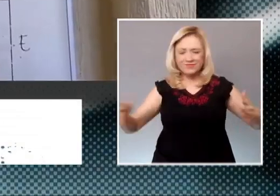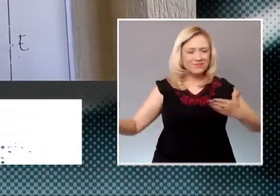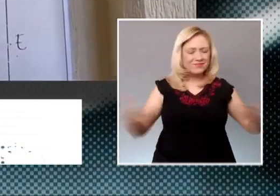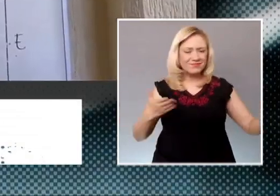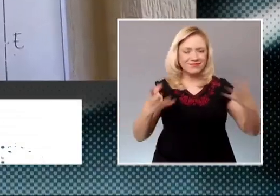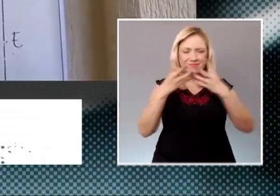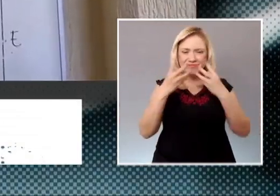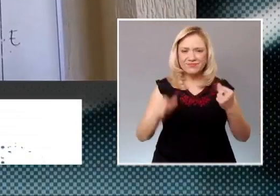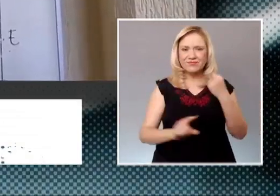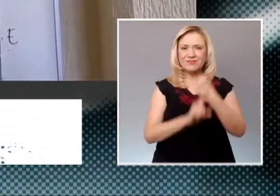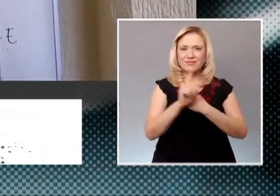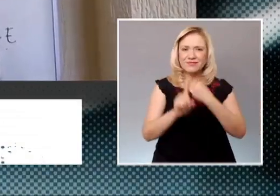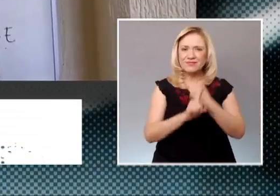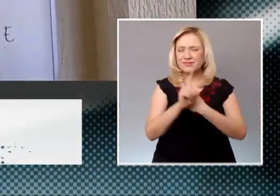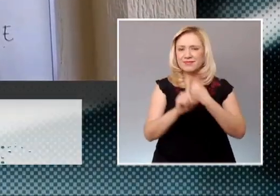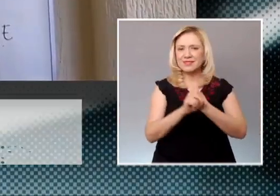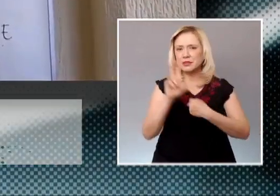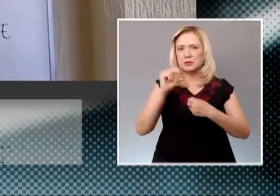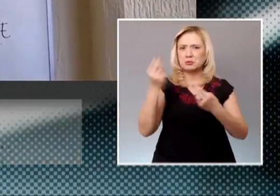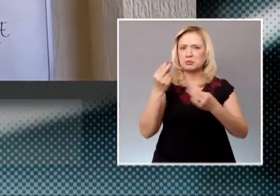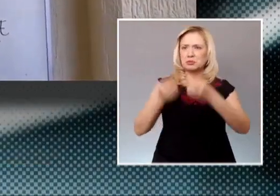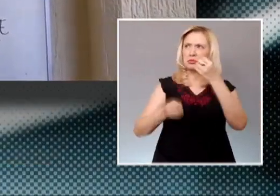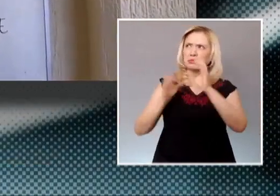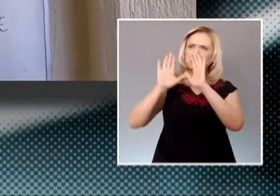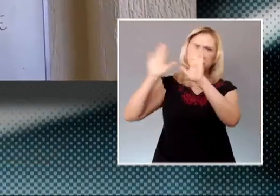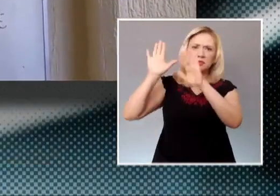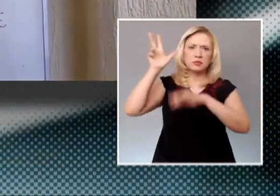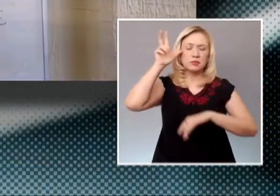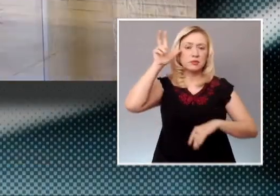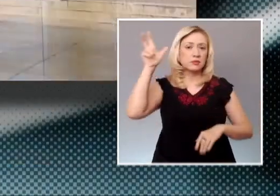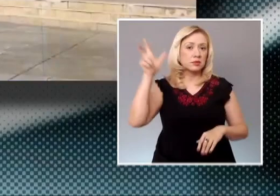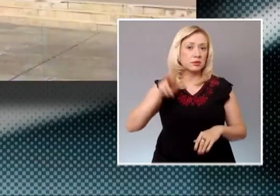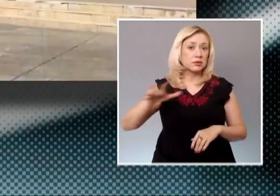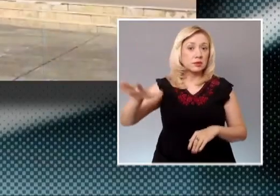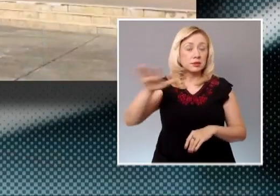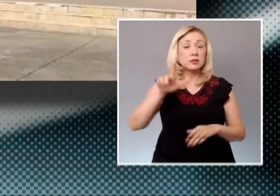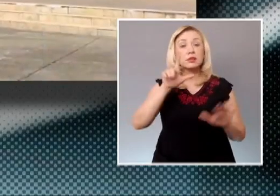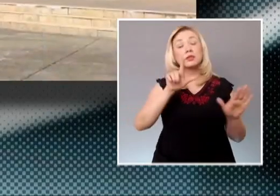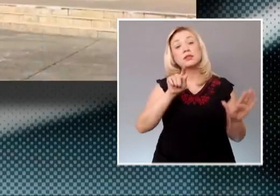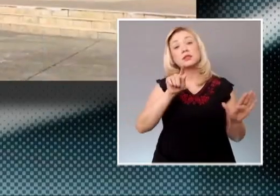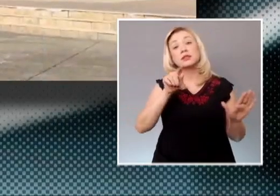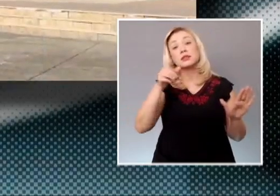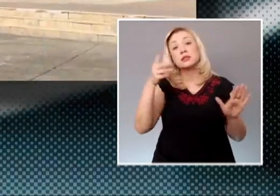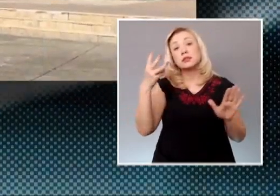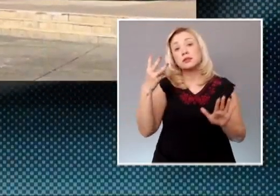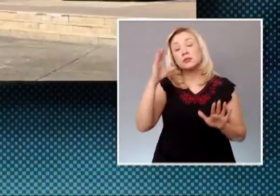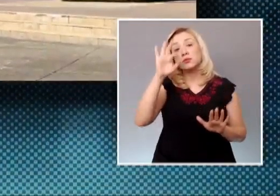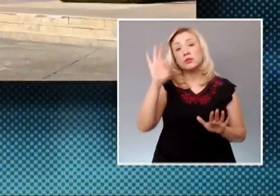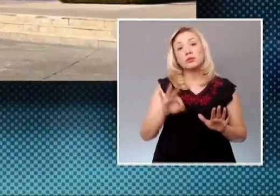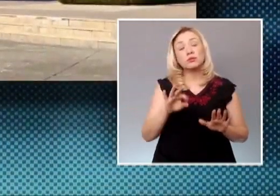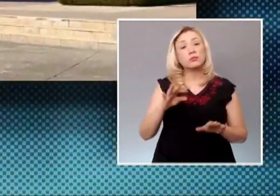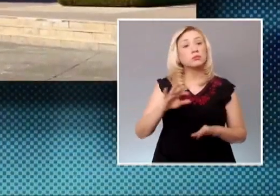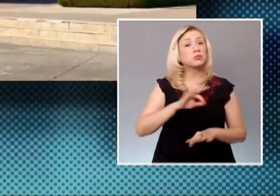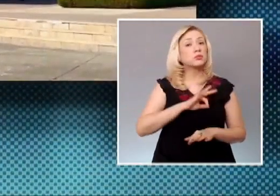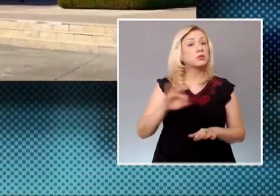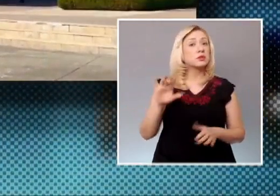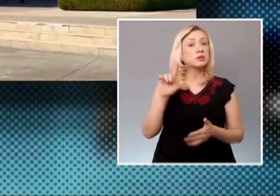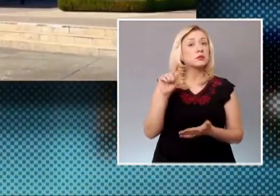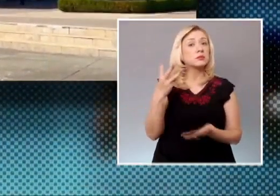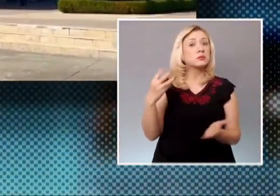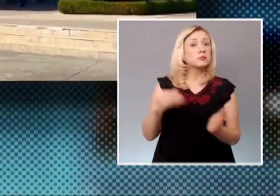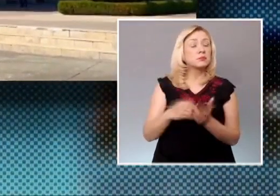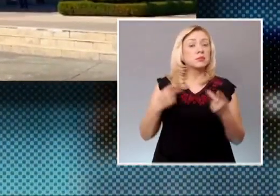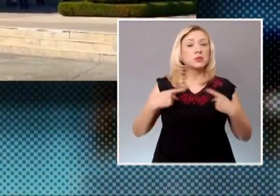incrementado 176%, con más de 73 mil personas que han encontrado solución a sus conflictos, la